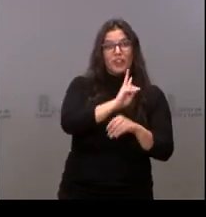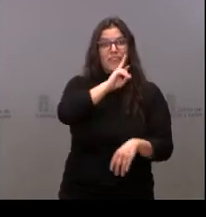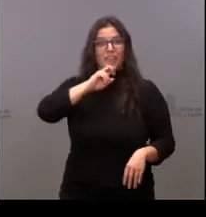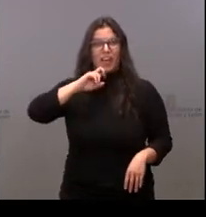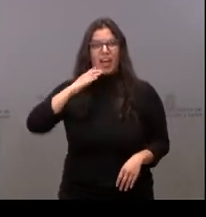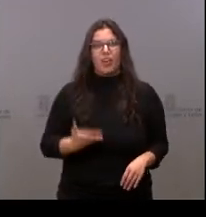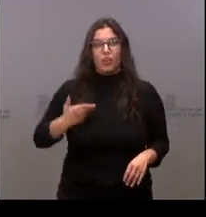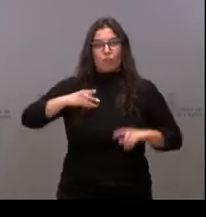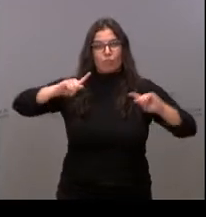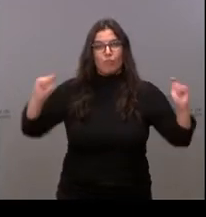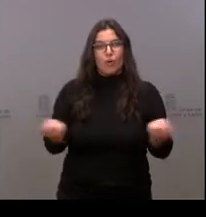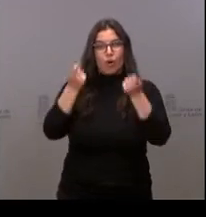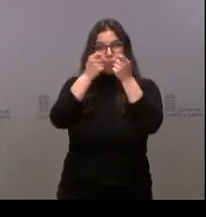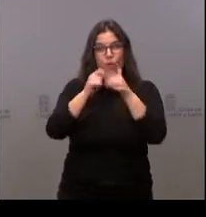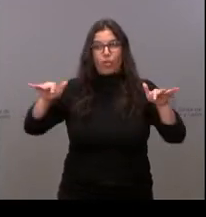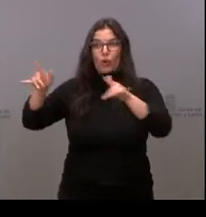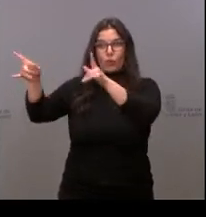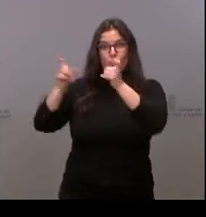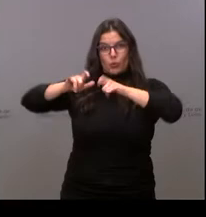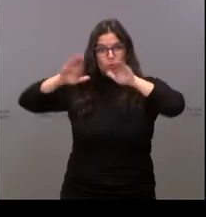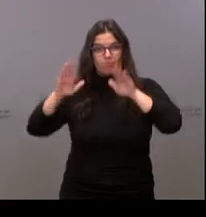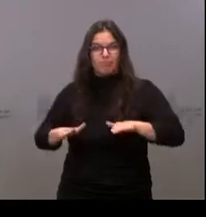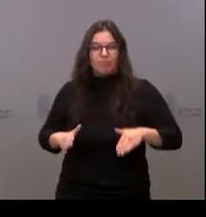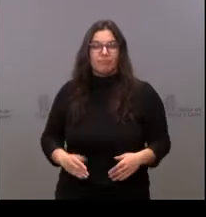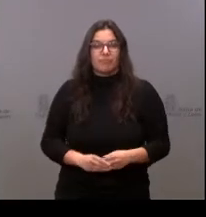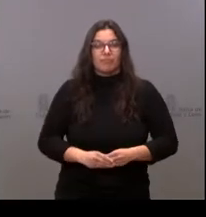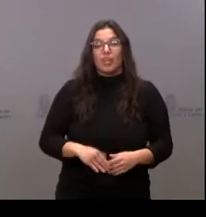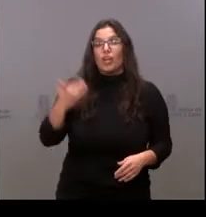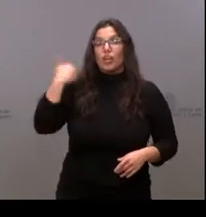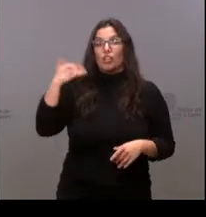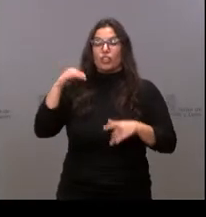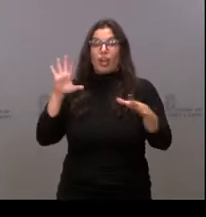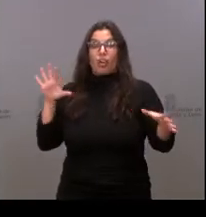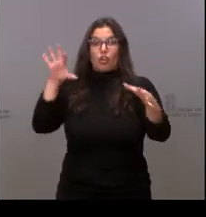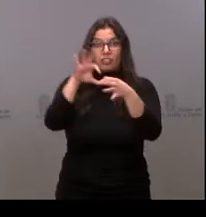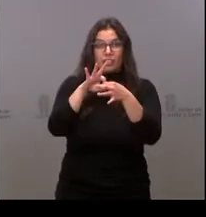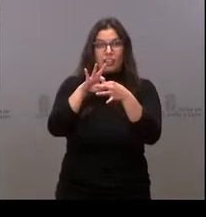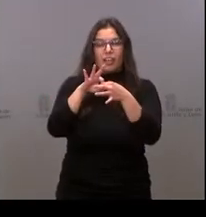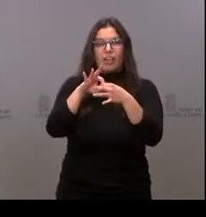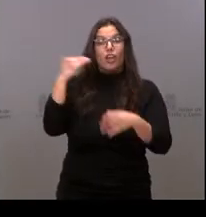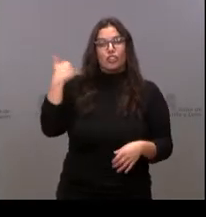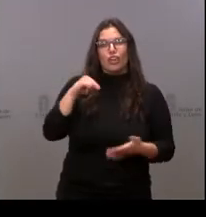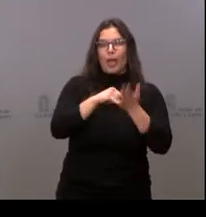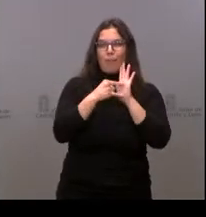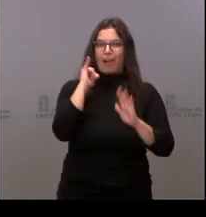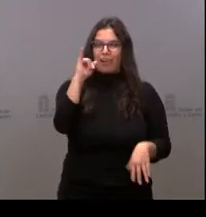Promoción. Asentamiento. Soria Conectada. Soria tiene un plan.